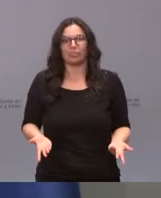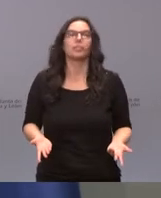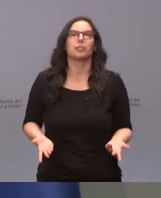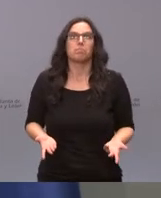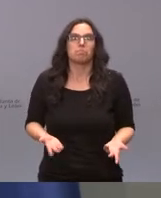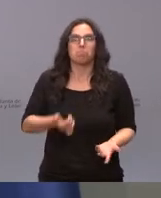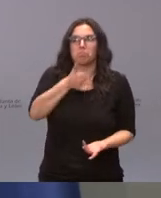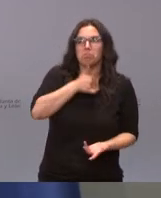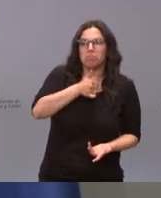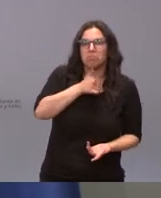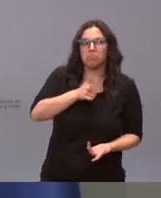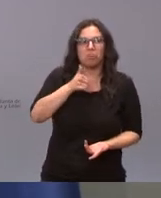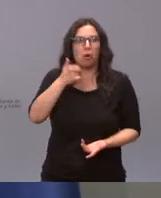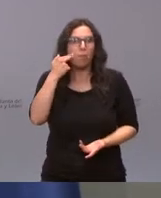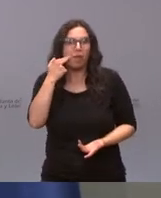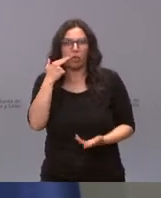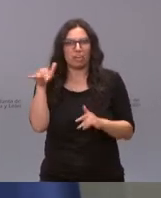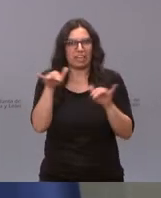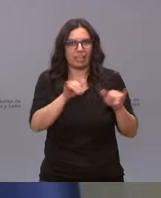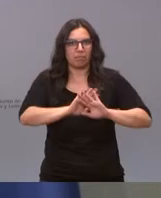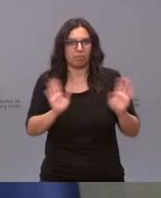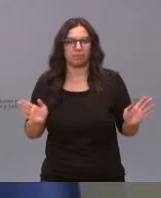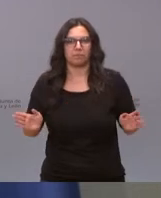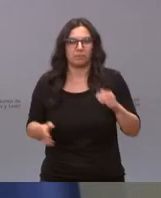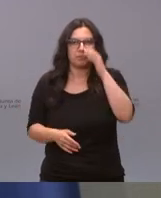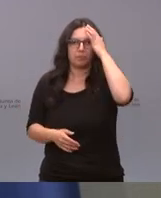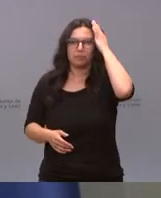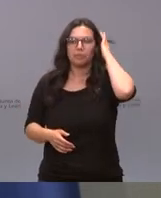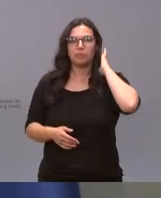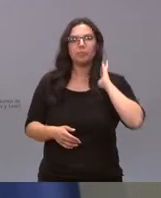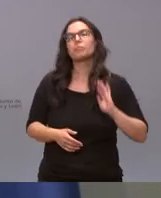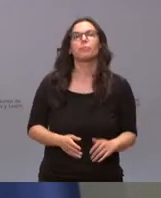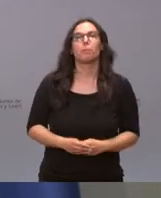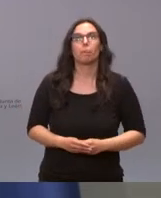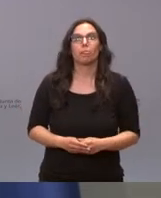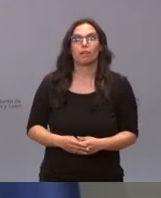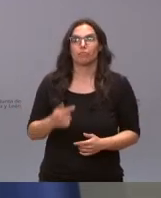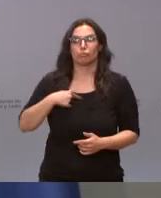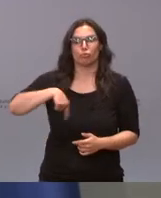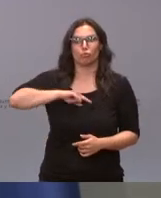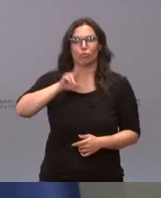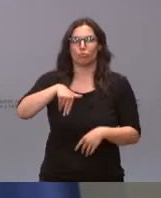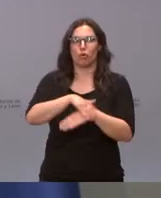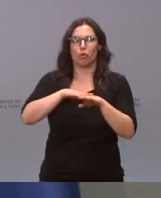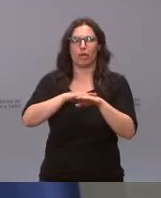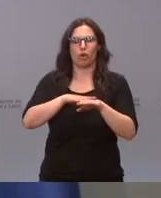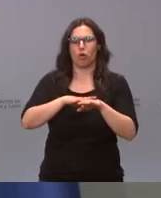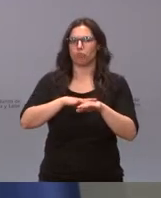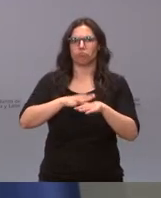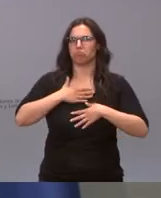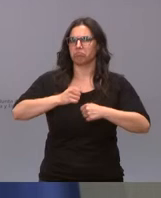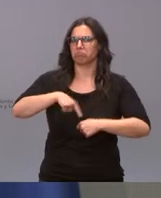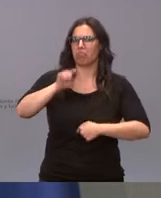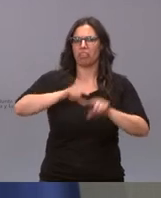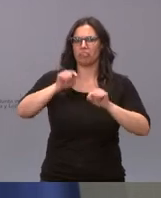resignación todo lo contrario somos probablemente uno de los gobiernos más decididos a este respecto en la gestión de